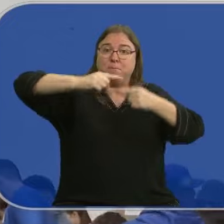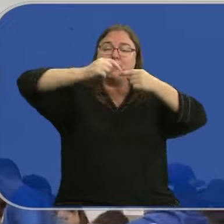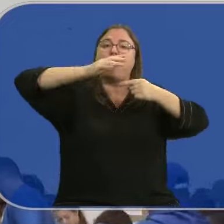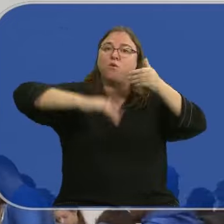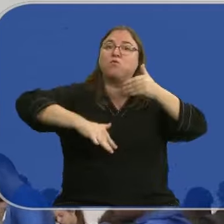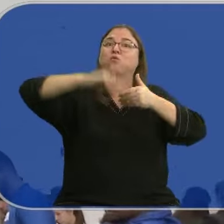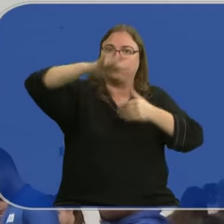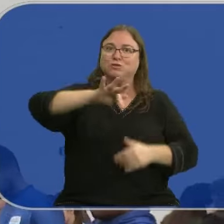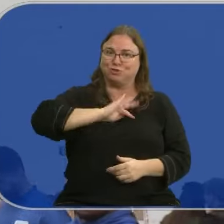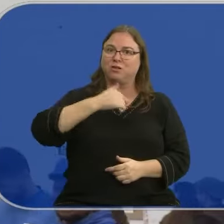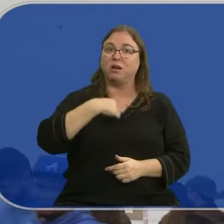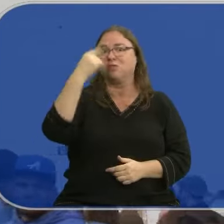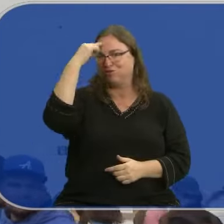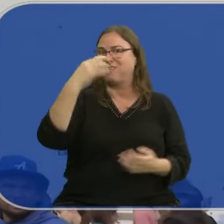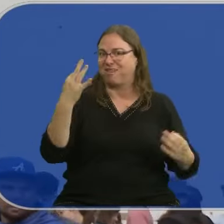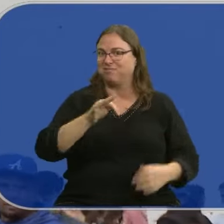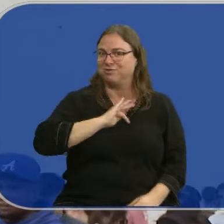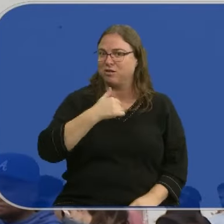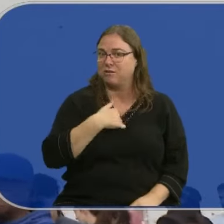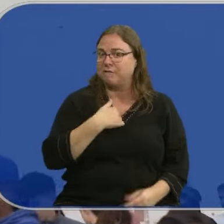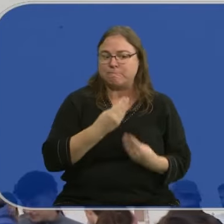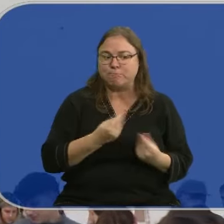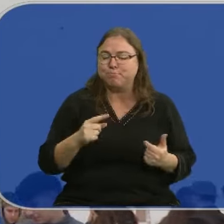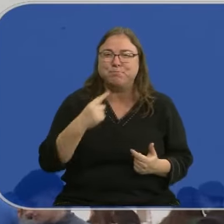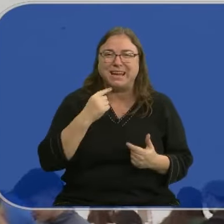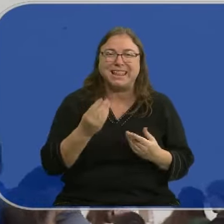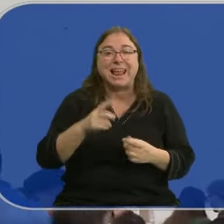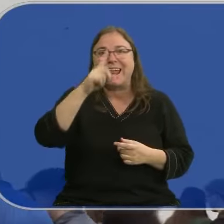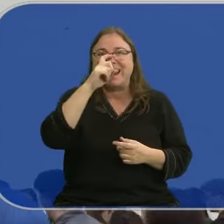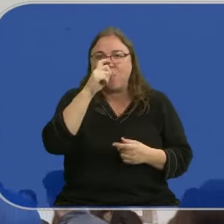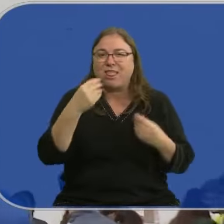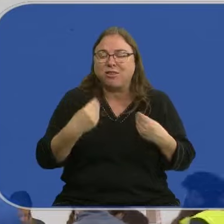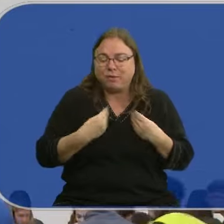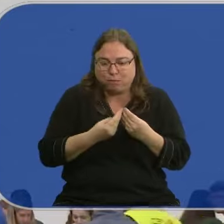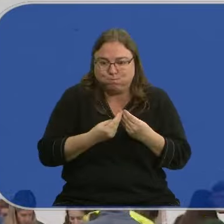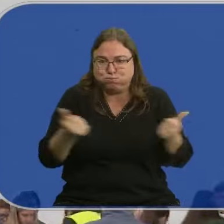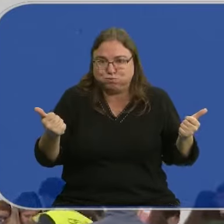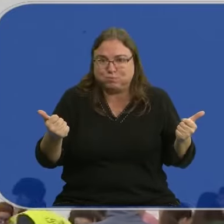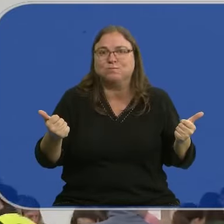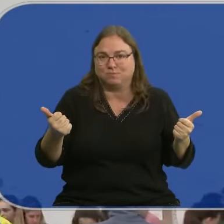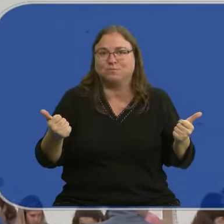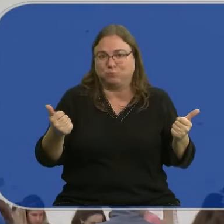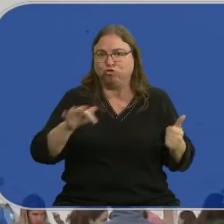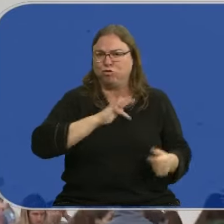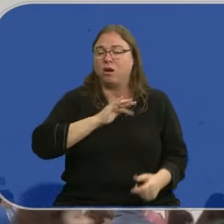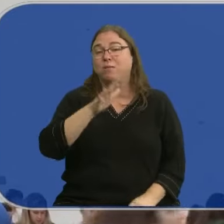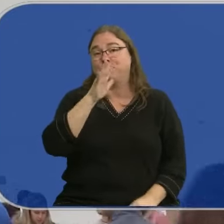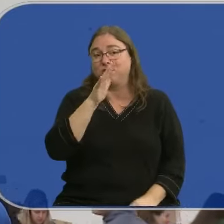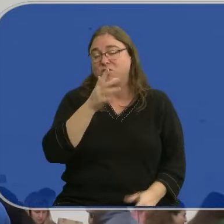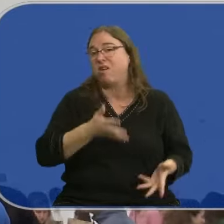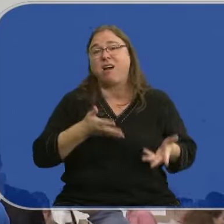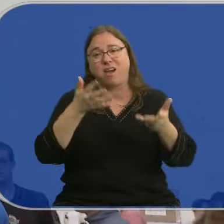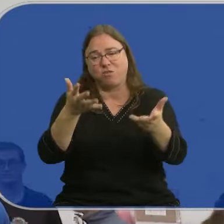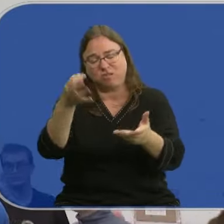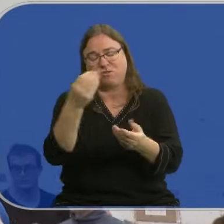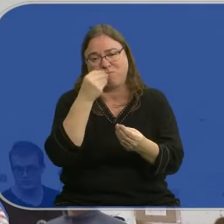inundó y sé lo que es eso. Te quedas sin nada, todos los recuerdos, toda tu vida ahí se queda en tu casa. Y entonces, bueno, pues cualquier